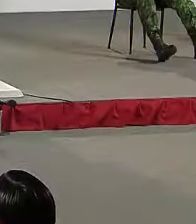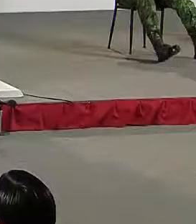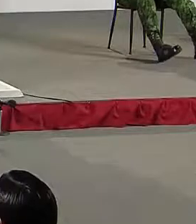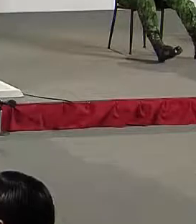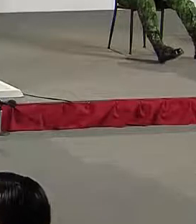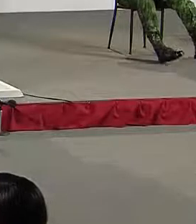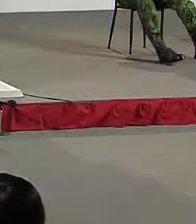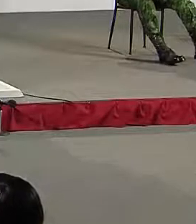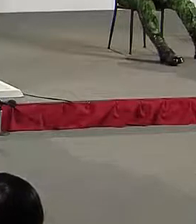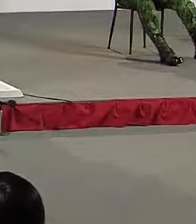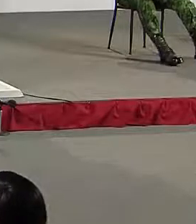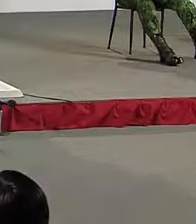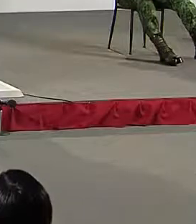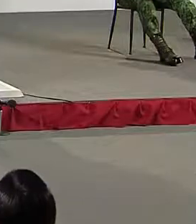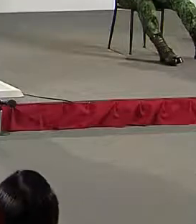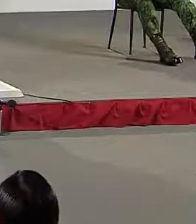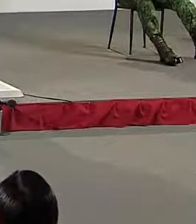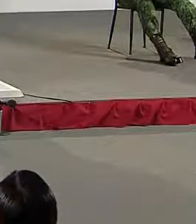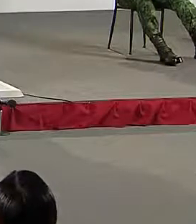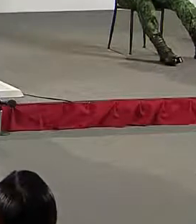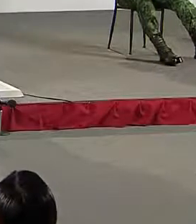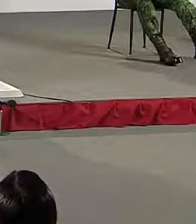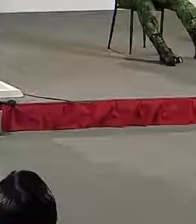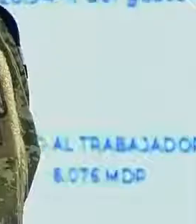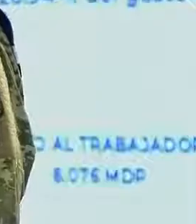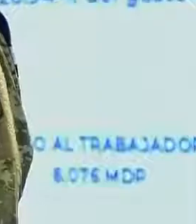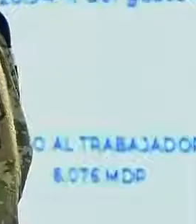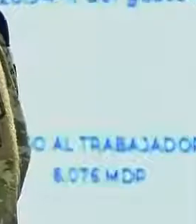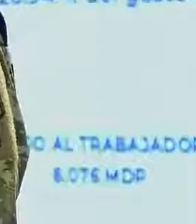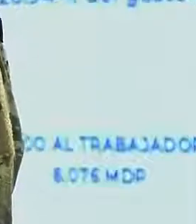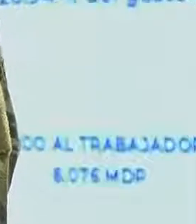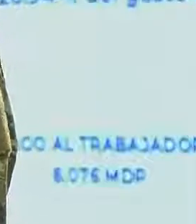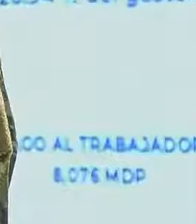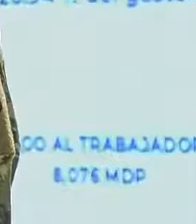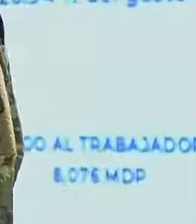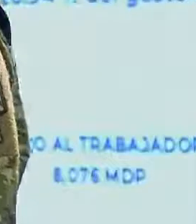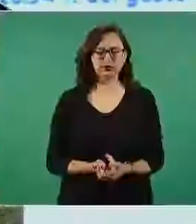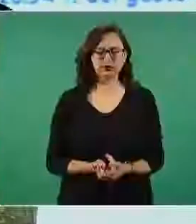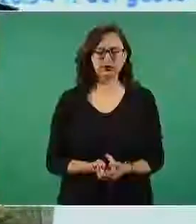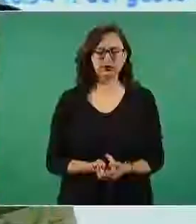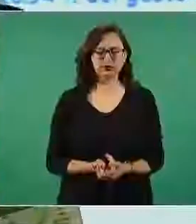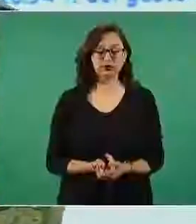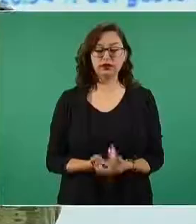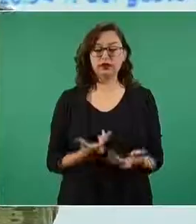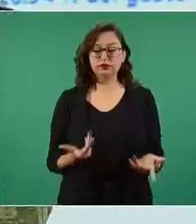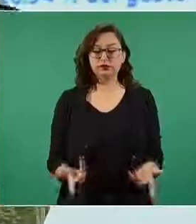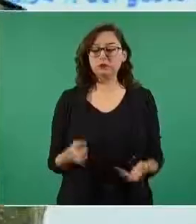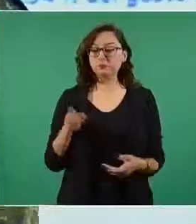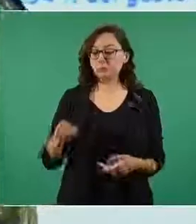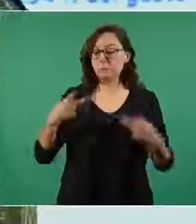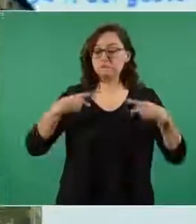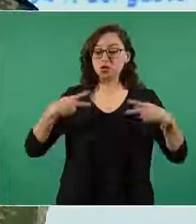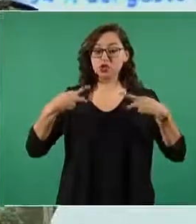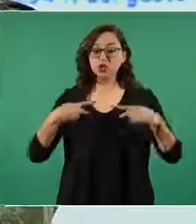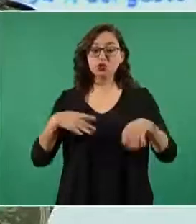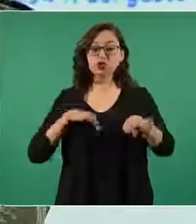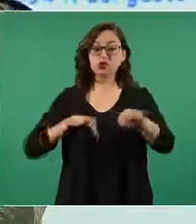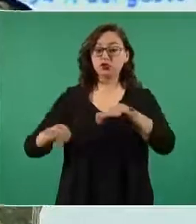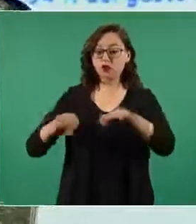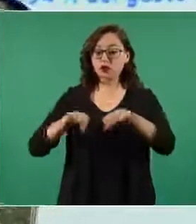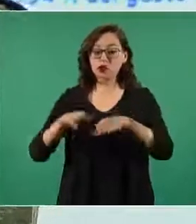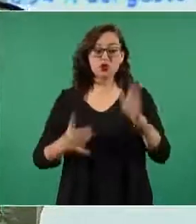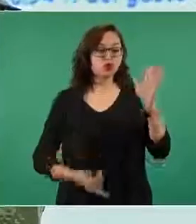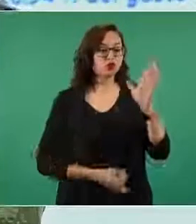como está la relación mano de obra con gasto ejercido el costo promedio de mano de obra en un proyecto de